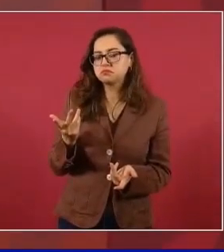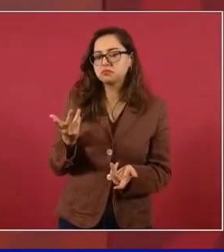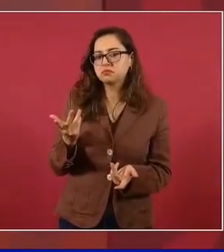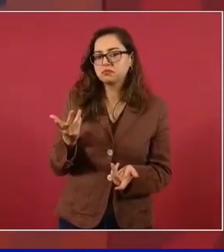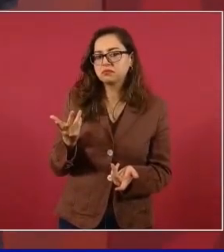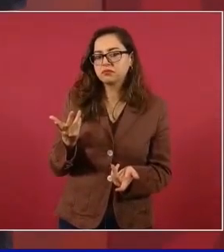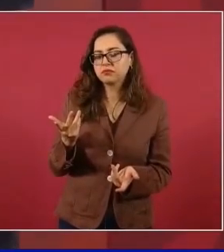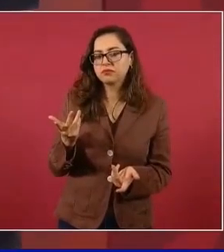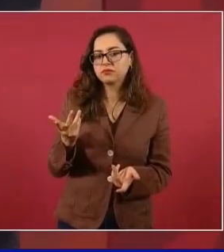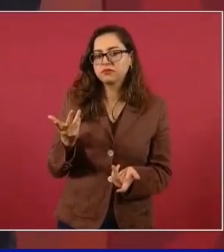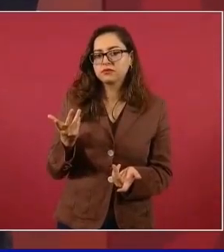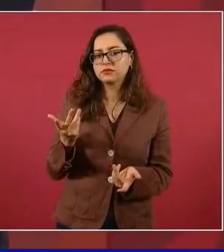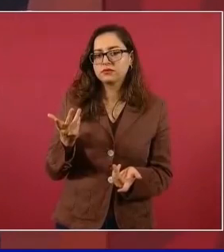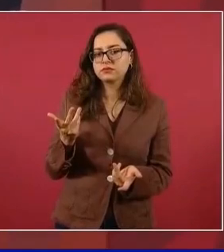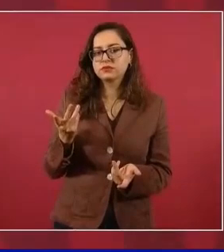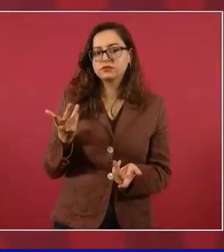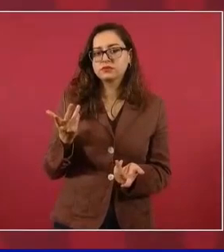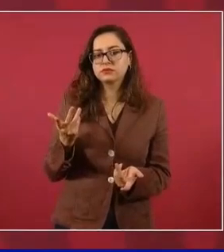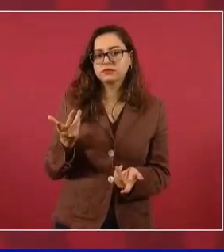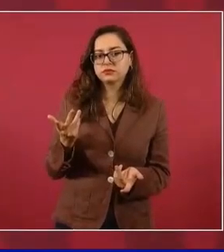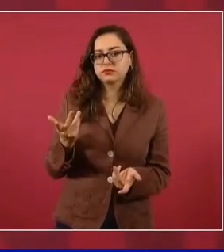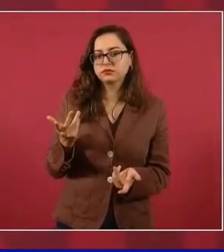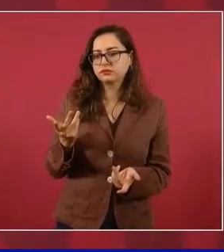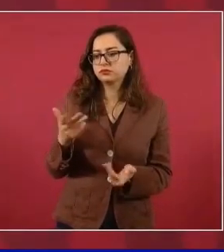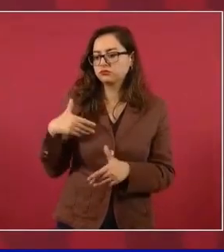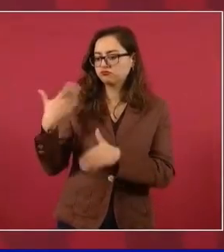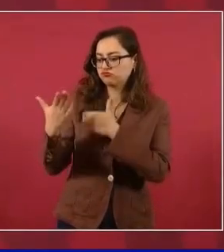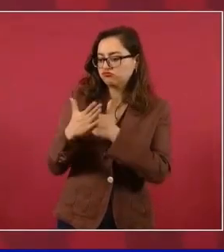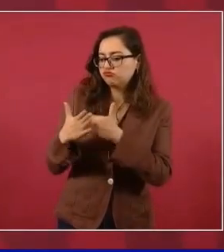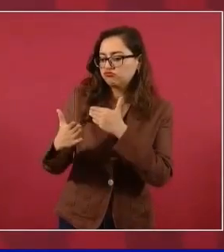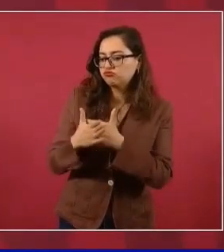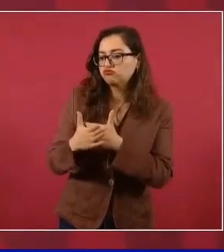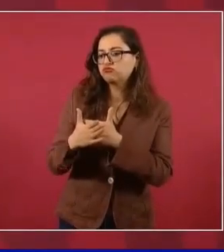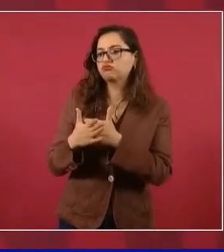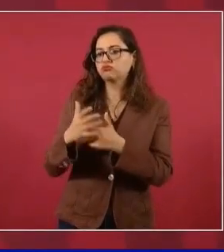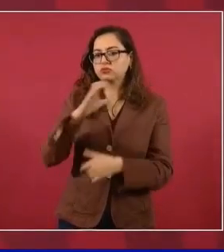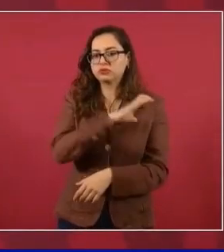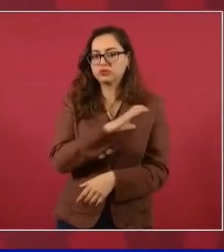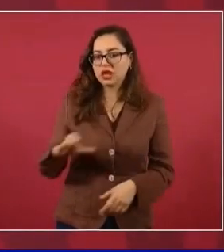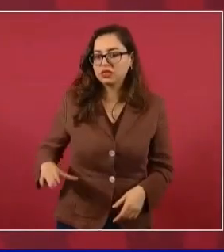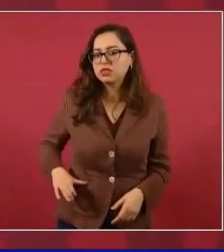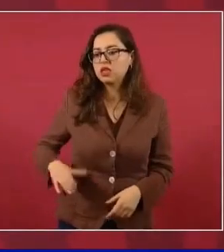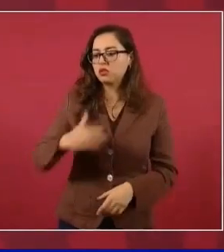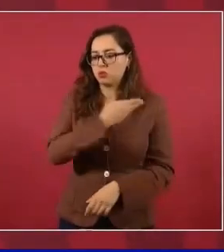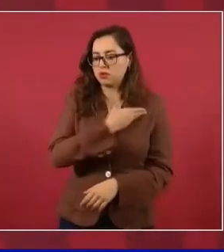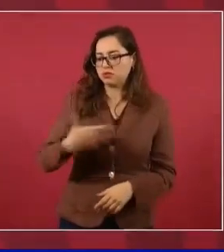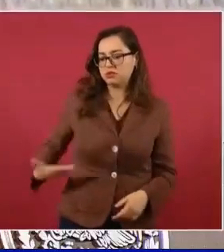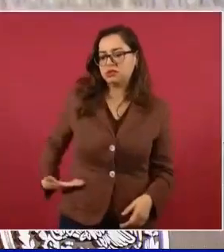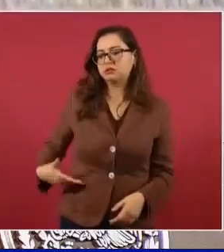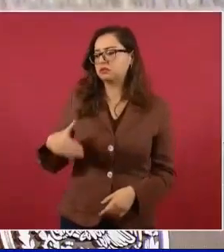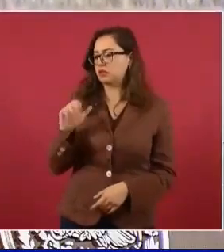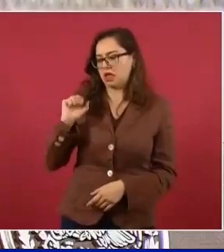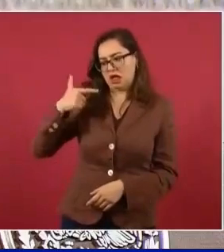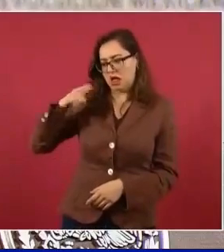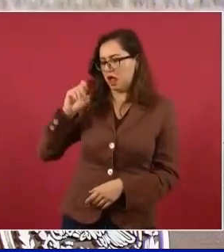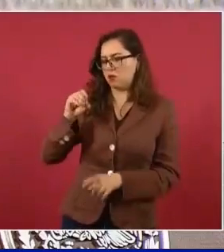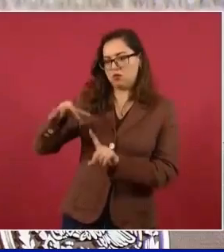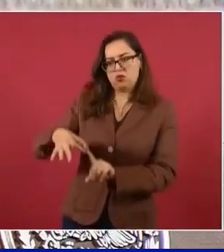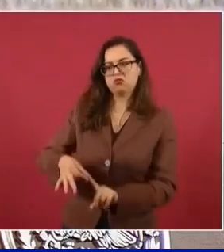va a haber libertad y que va a haber dedazo para mi